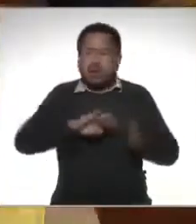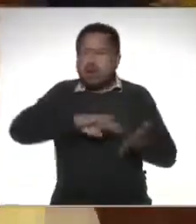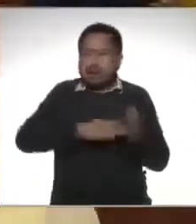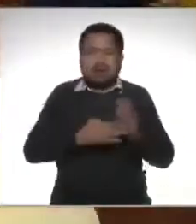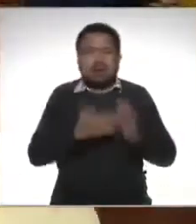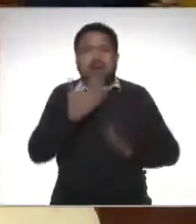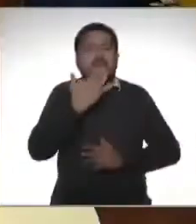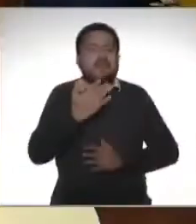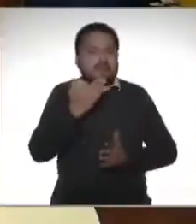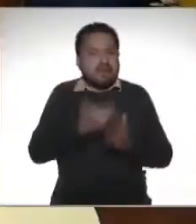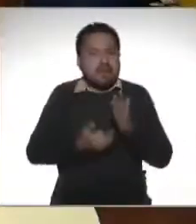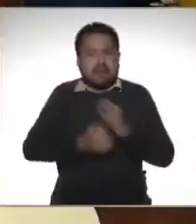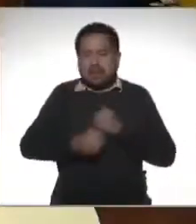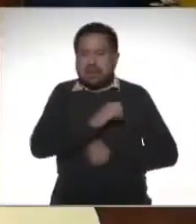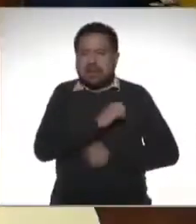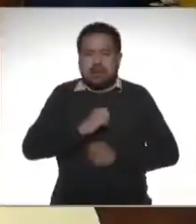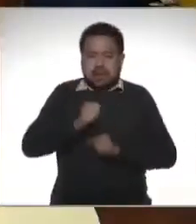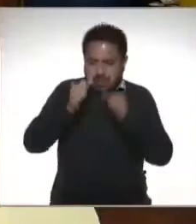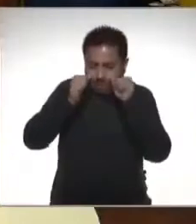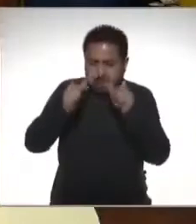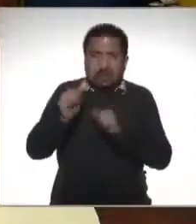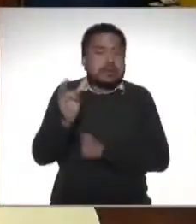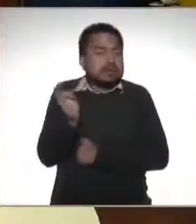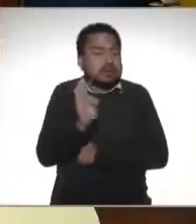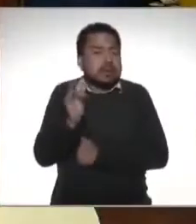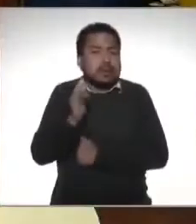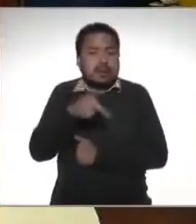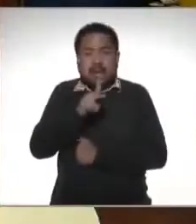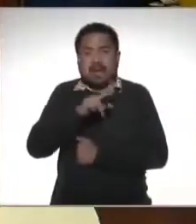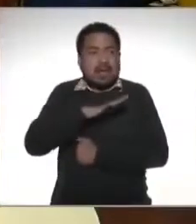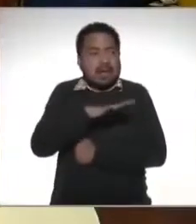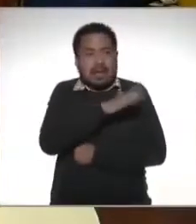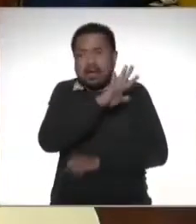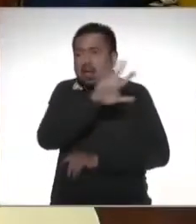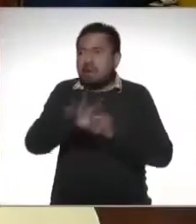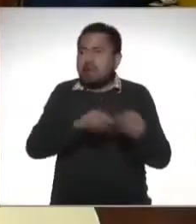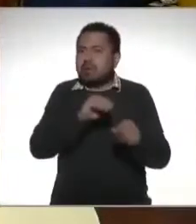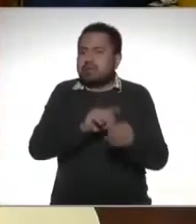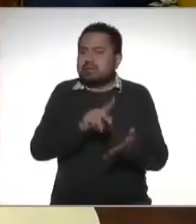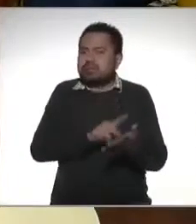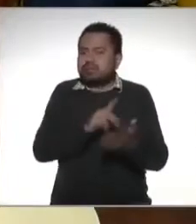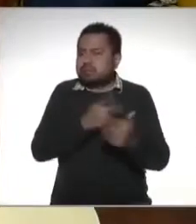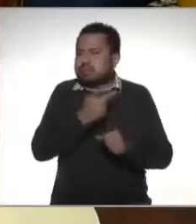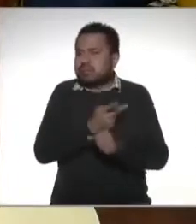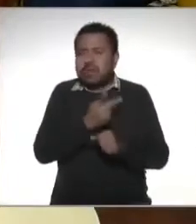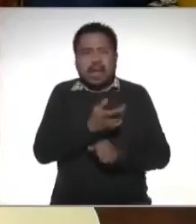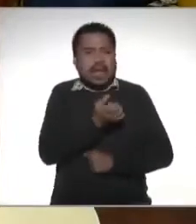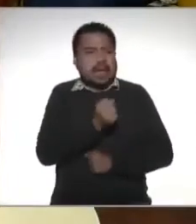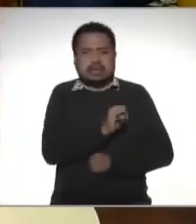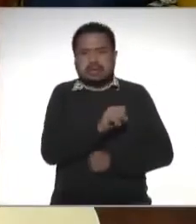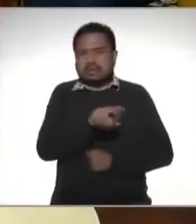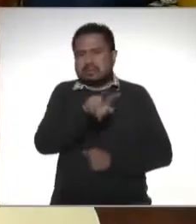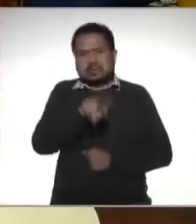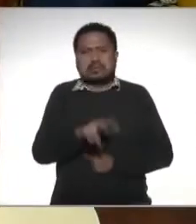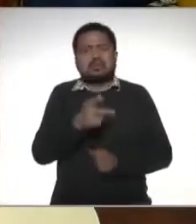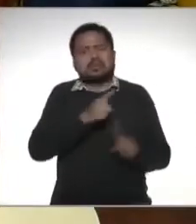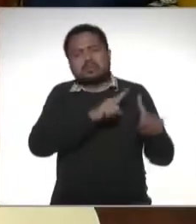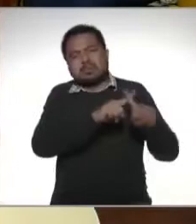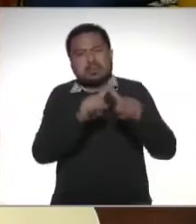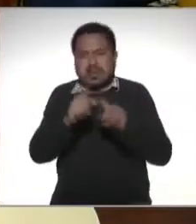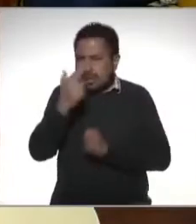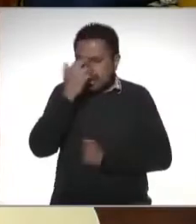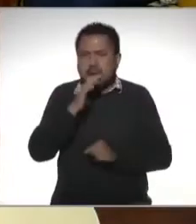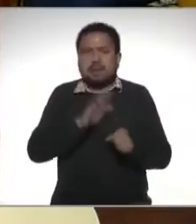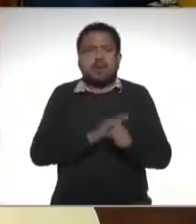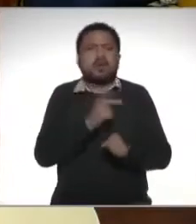no estén cumpliendo con sus obligaciones sin duda puede ser pero no podríamos generalizar que todas las veces que eso ocurre así sea hay diversas razones por las